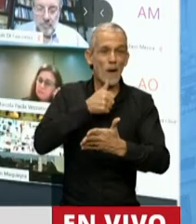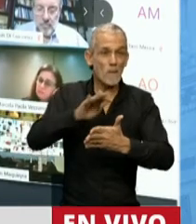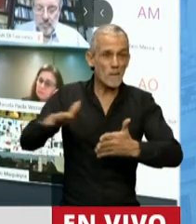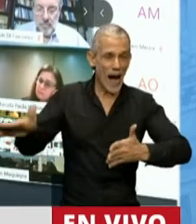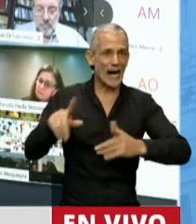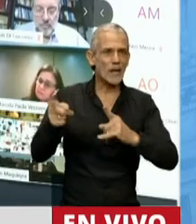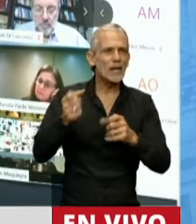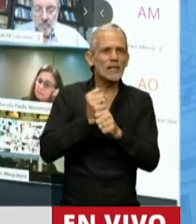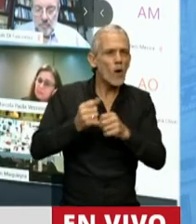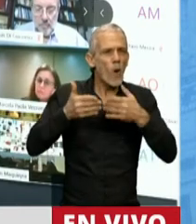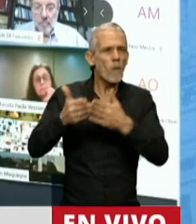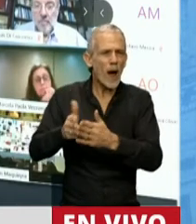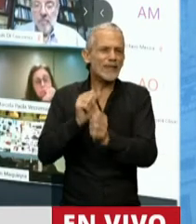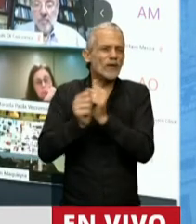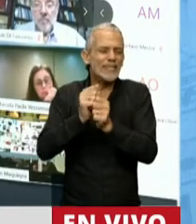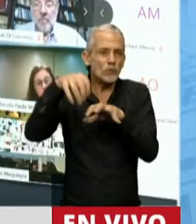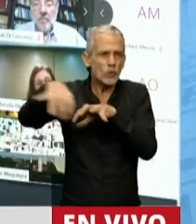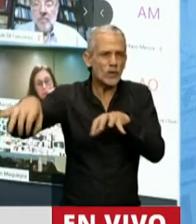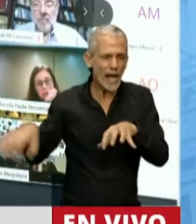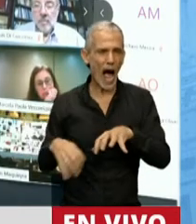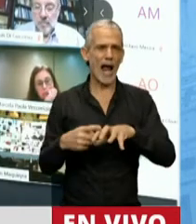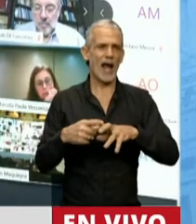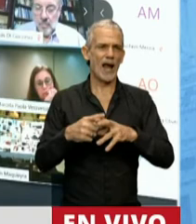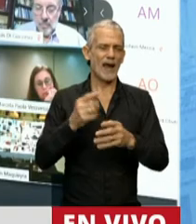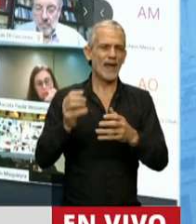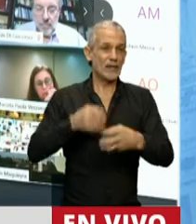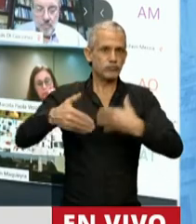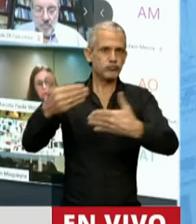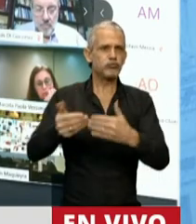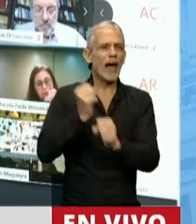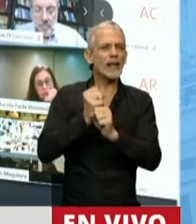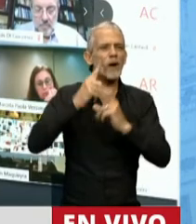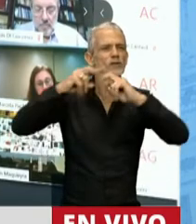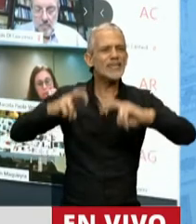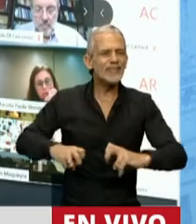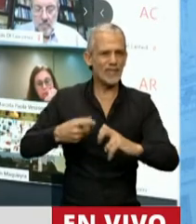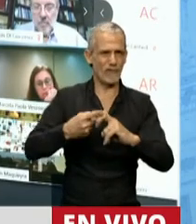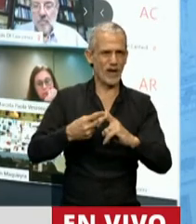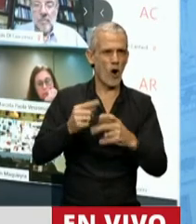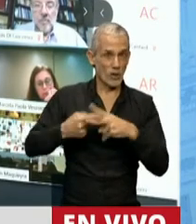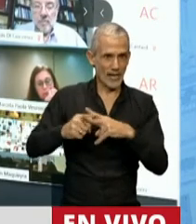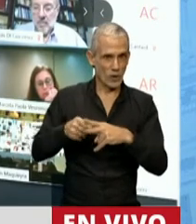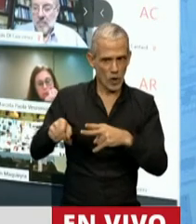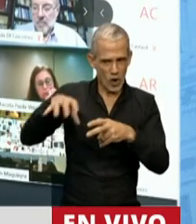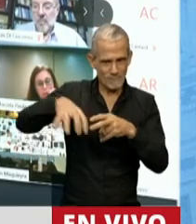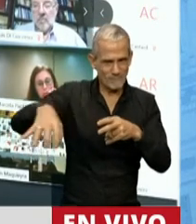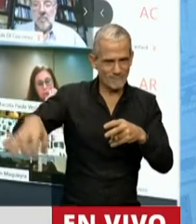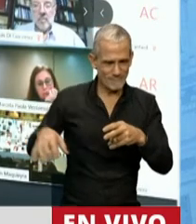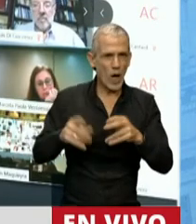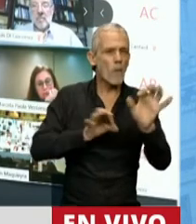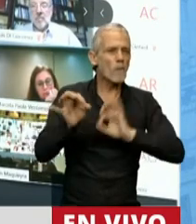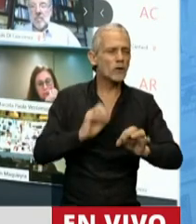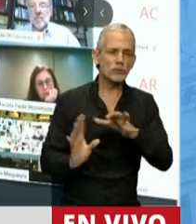tareas portuarias e industriales, el desarrollo de trabajos de investigación científica y tecnológica, proyectos